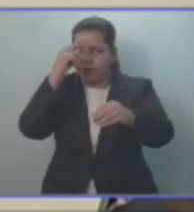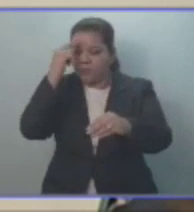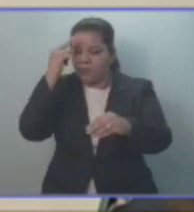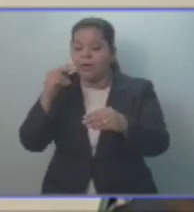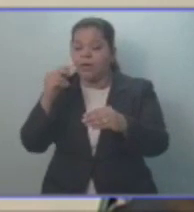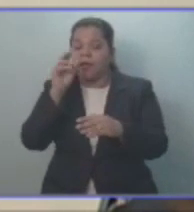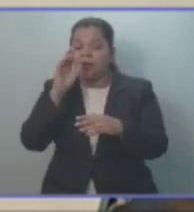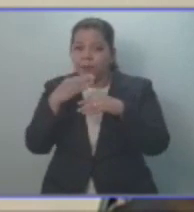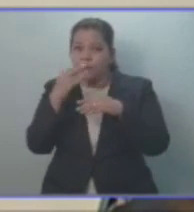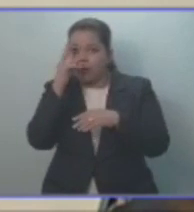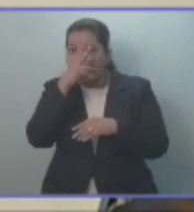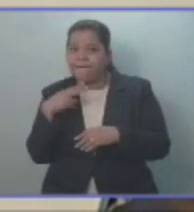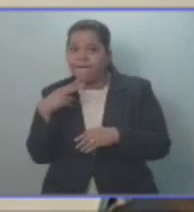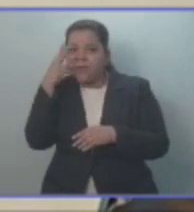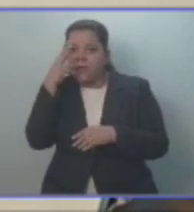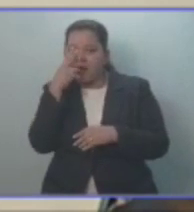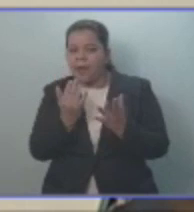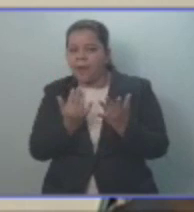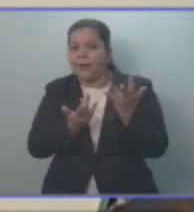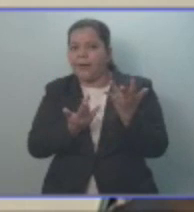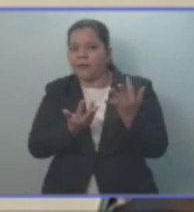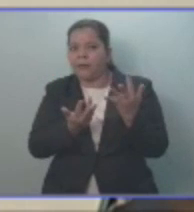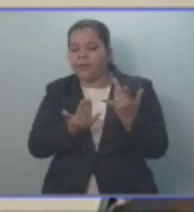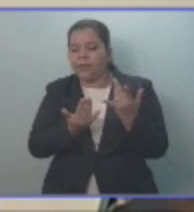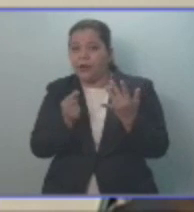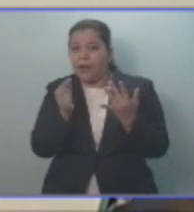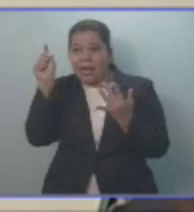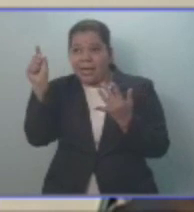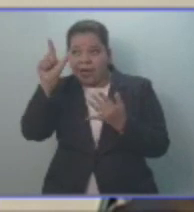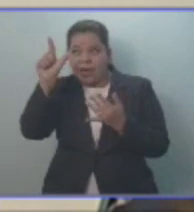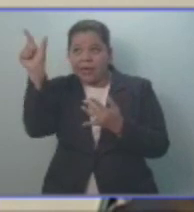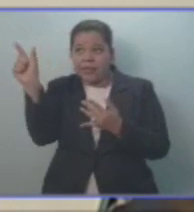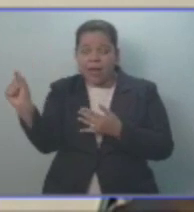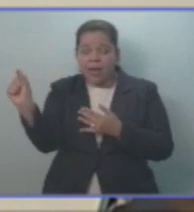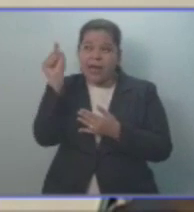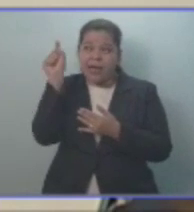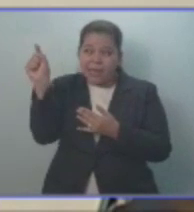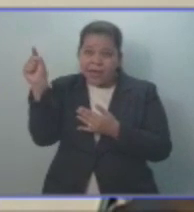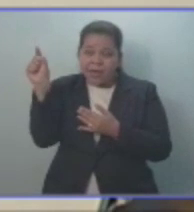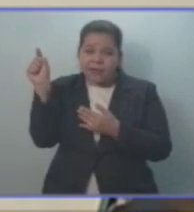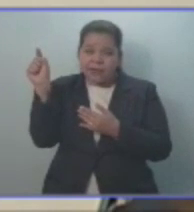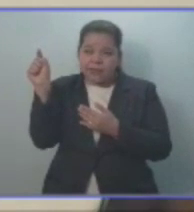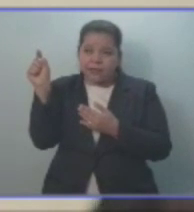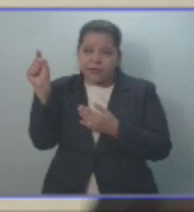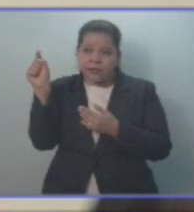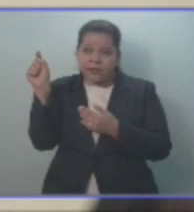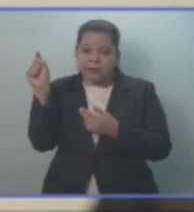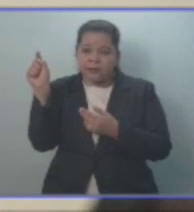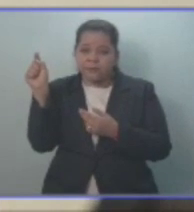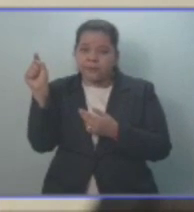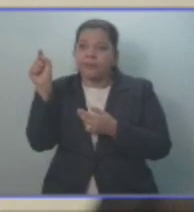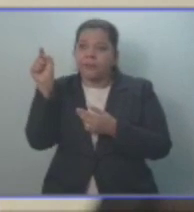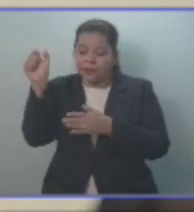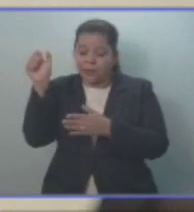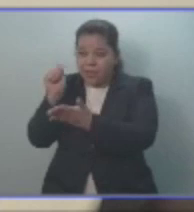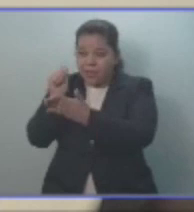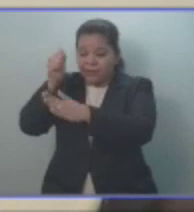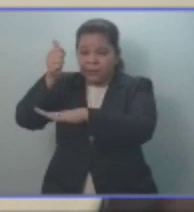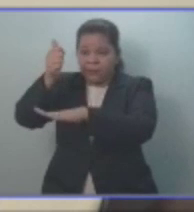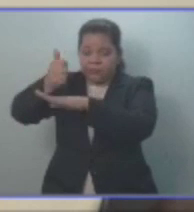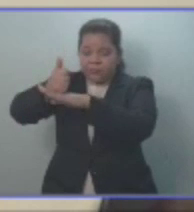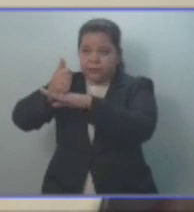el momento en el que en Roma se establezca